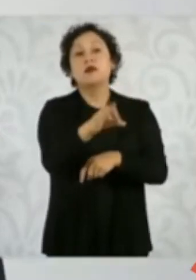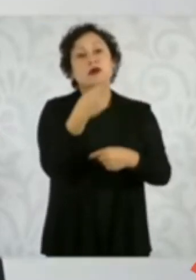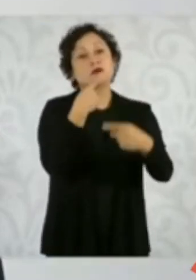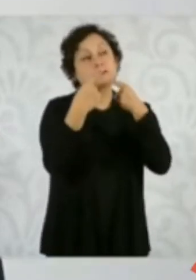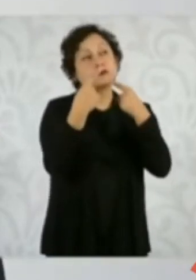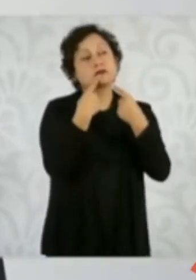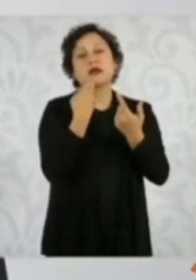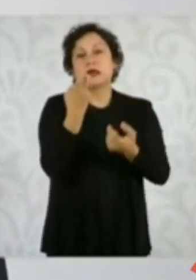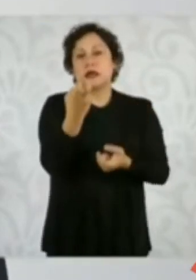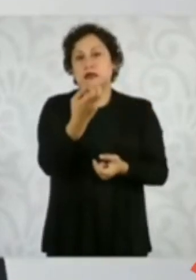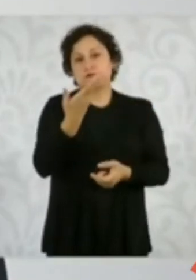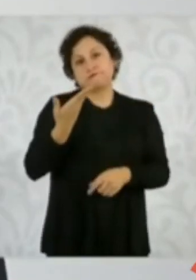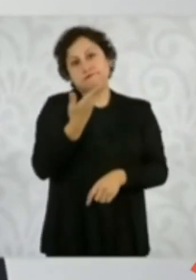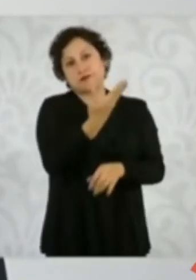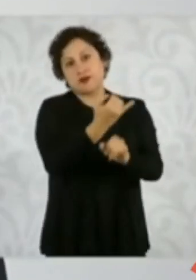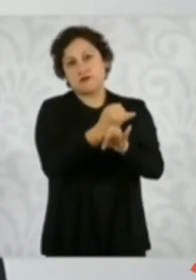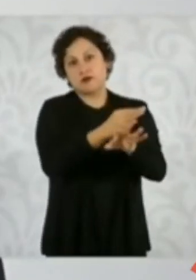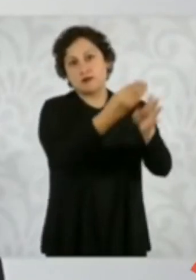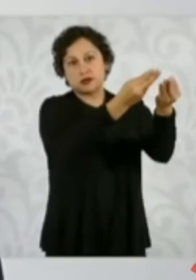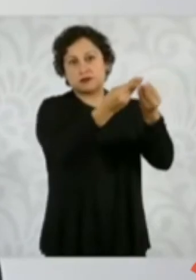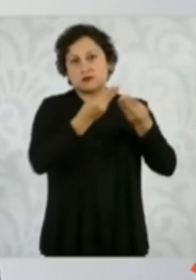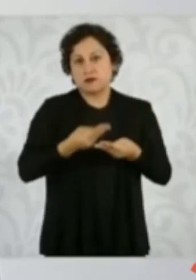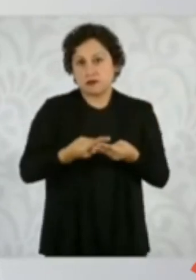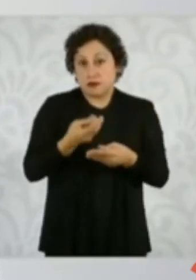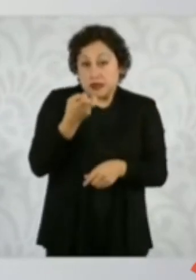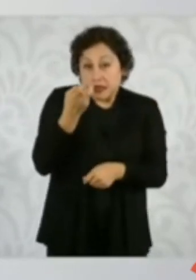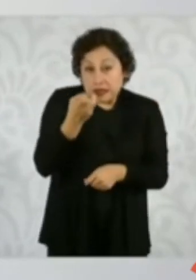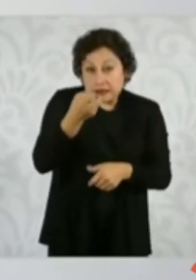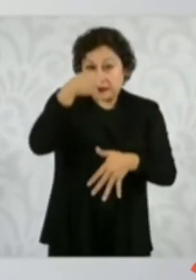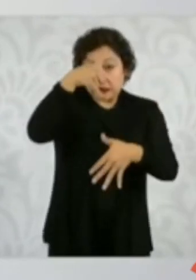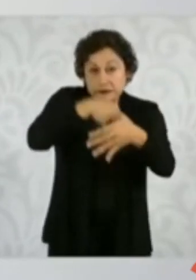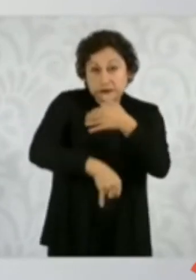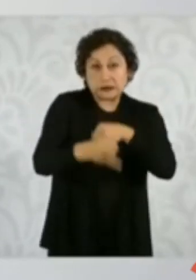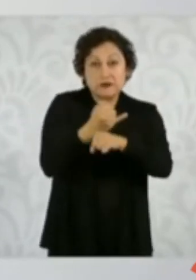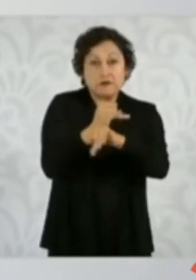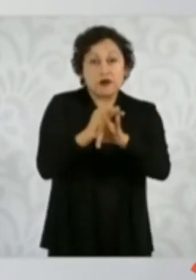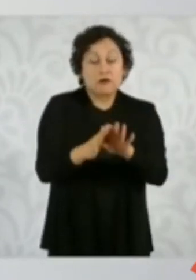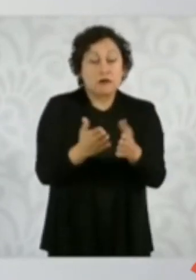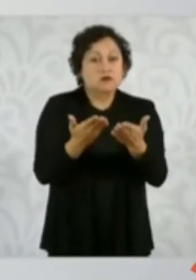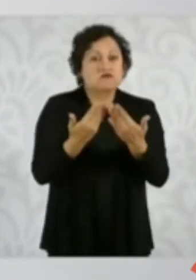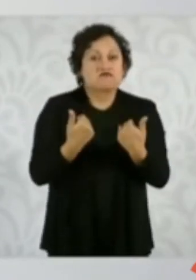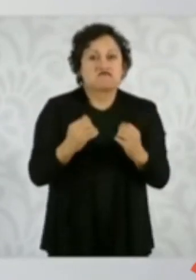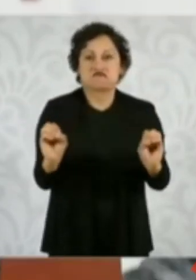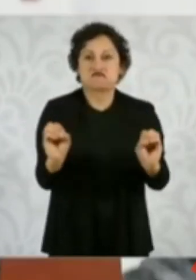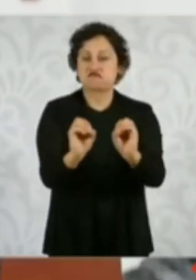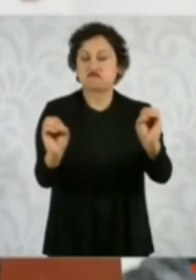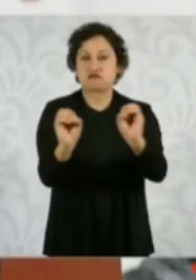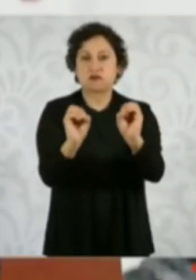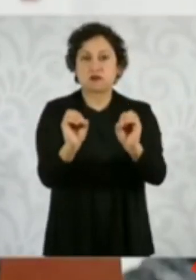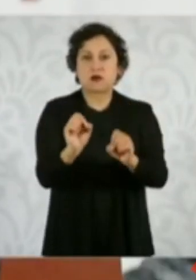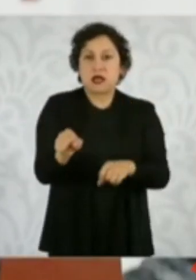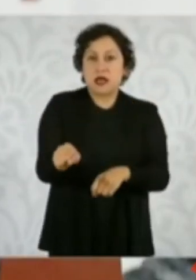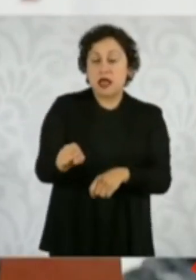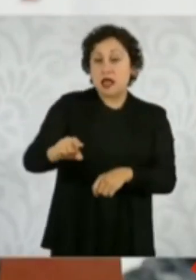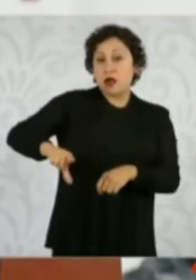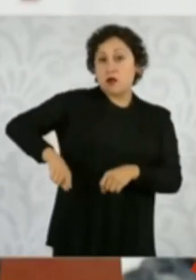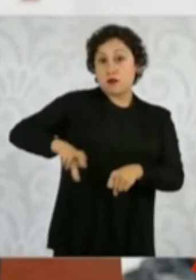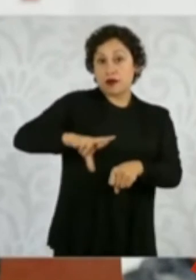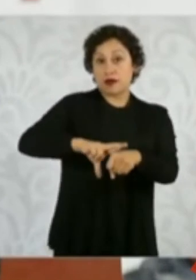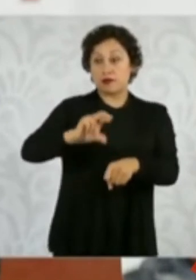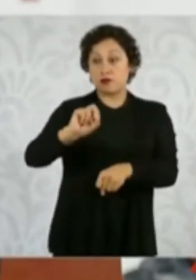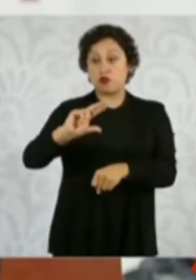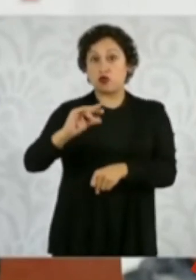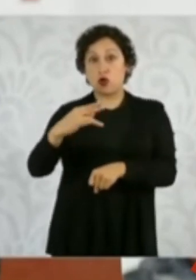la información. No hay investigación en este momento, no hay ninguna prueba en contra del gobernador Rocha y también